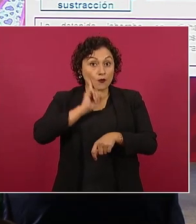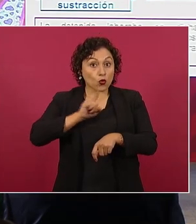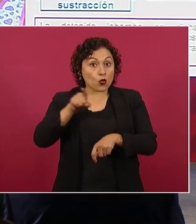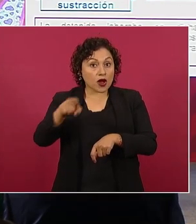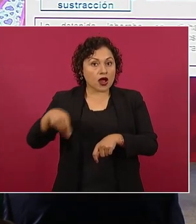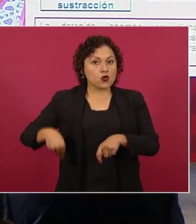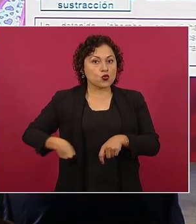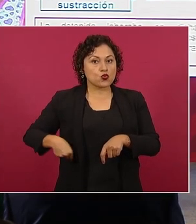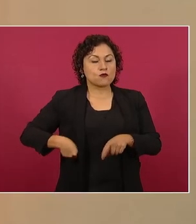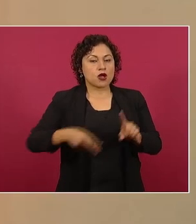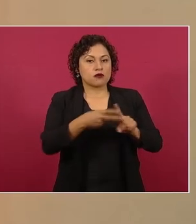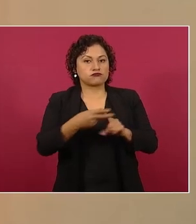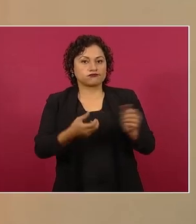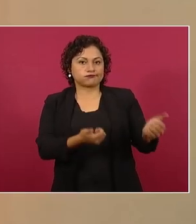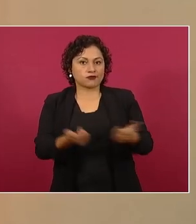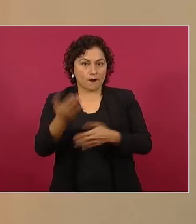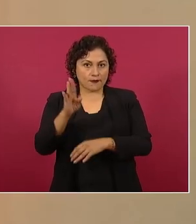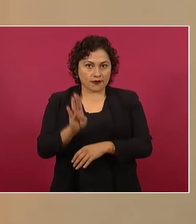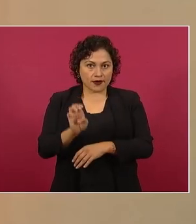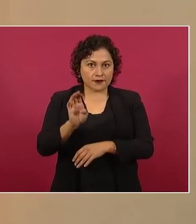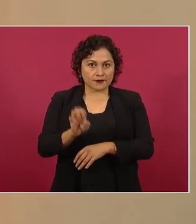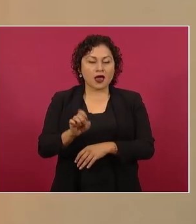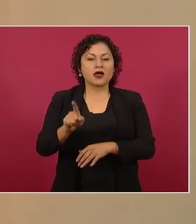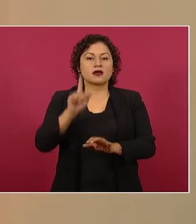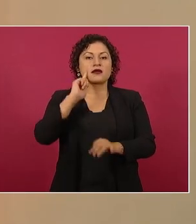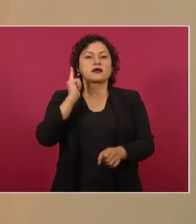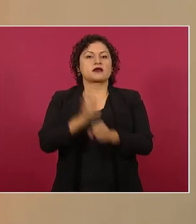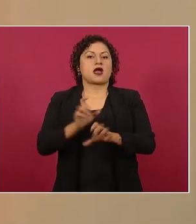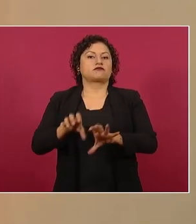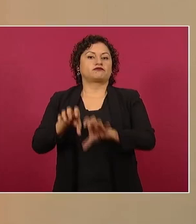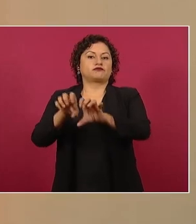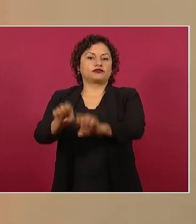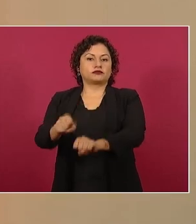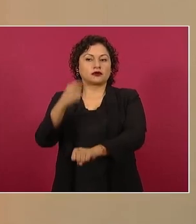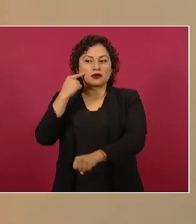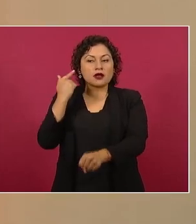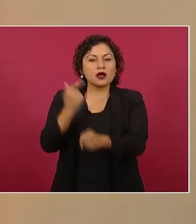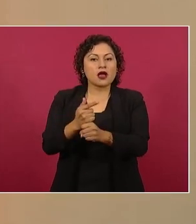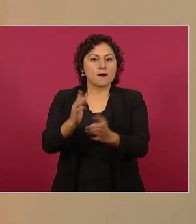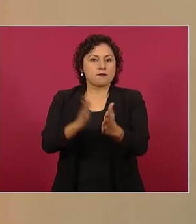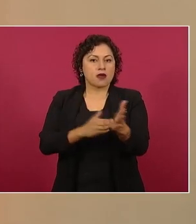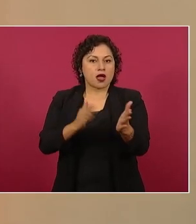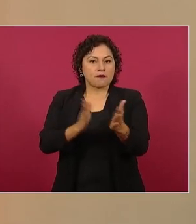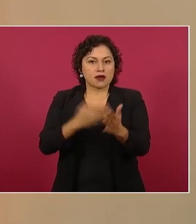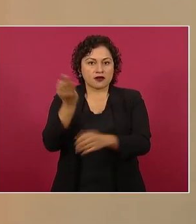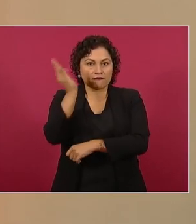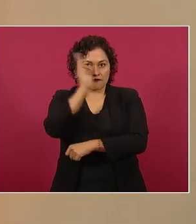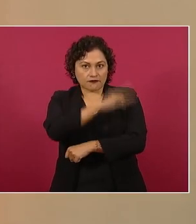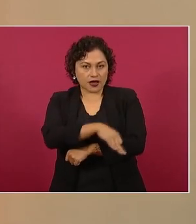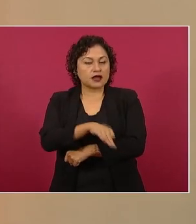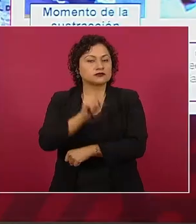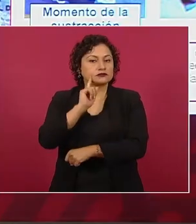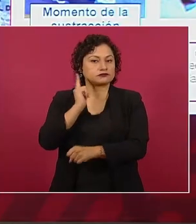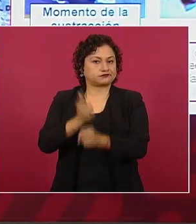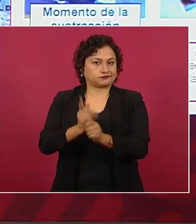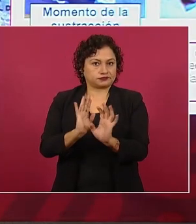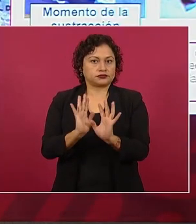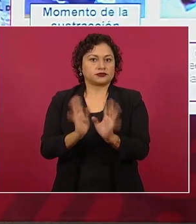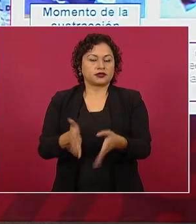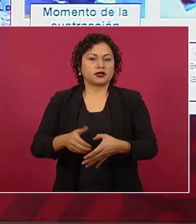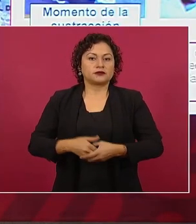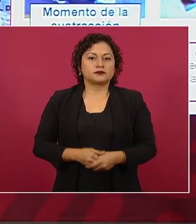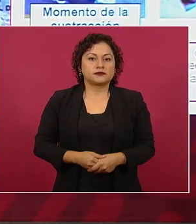por sustracción de menores agravado y falsificación de documentos en general. La persona que había